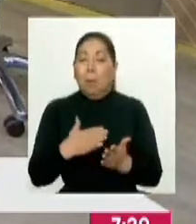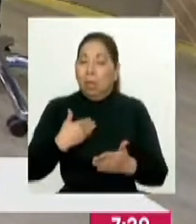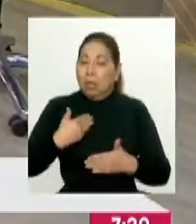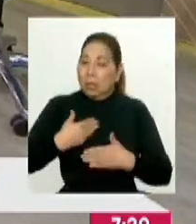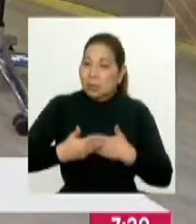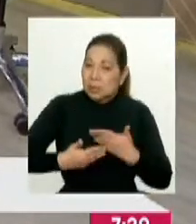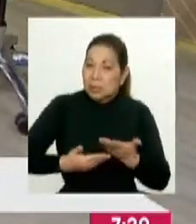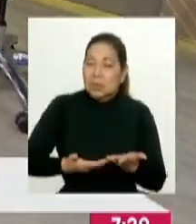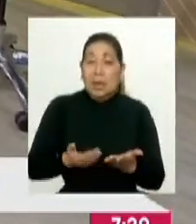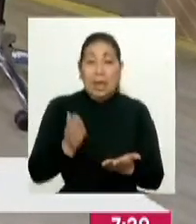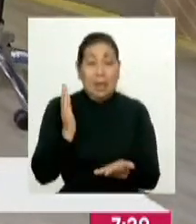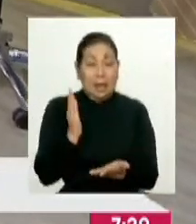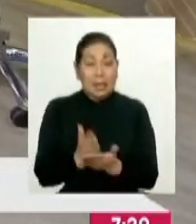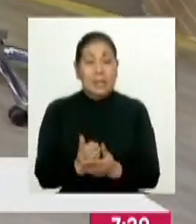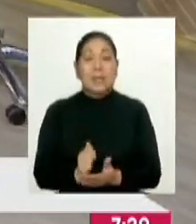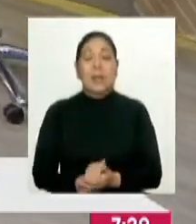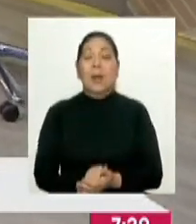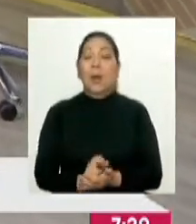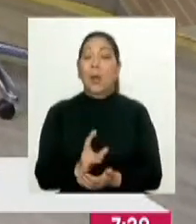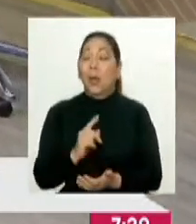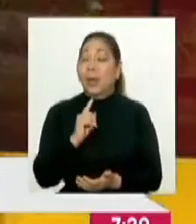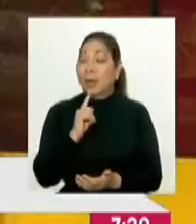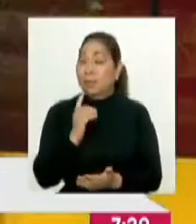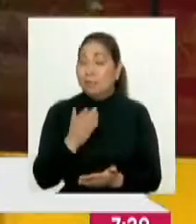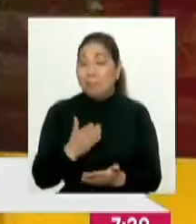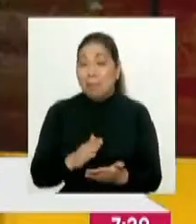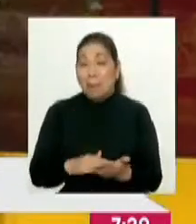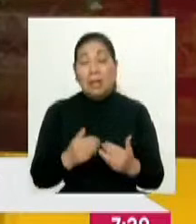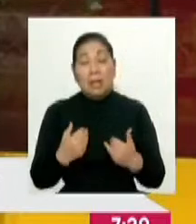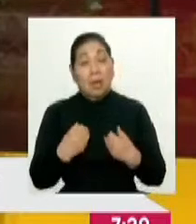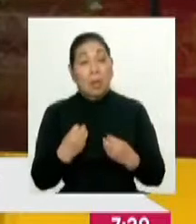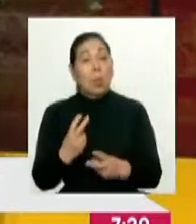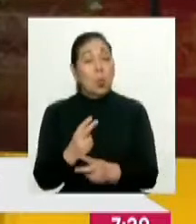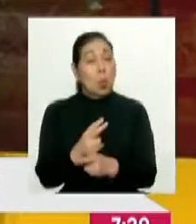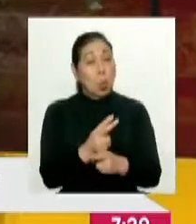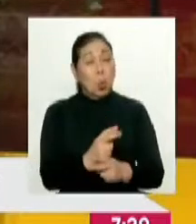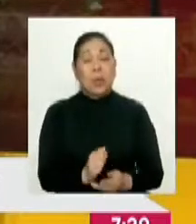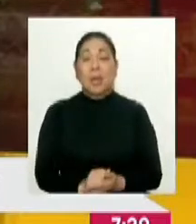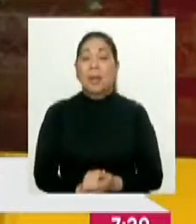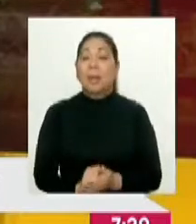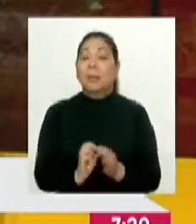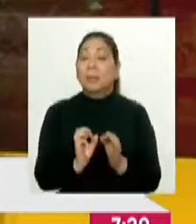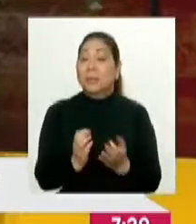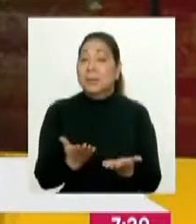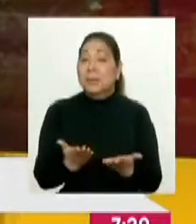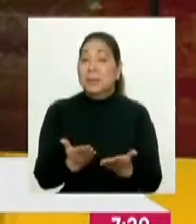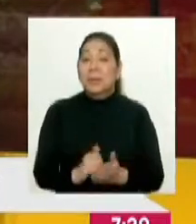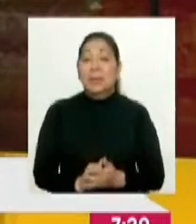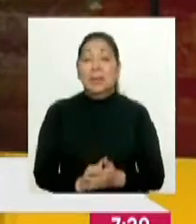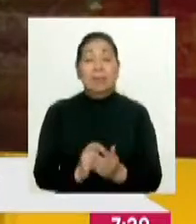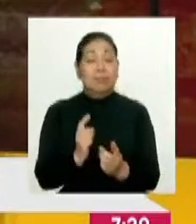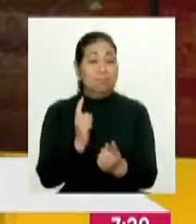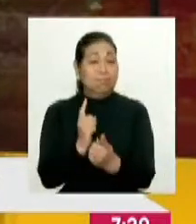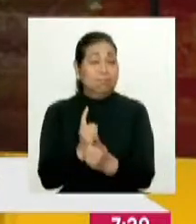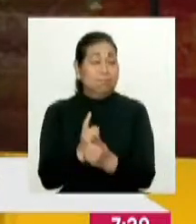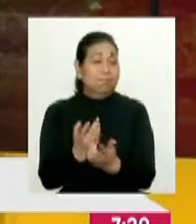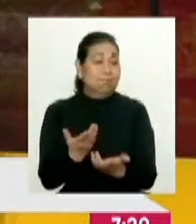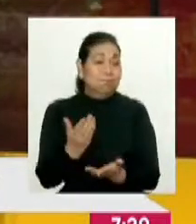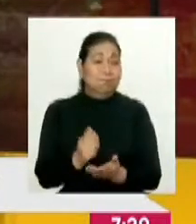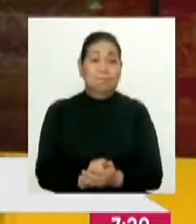generar una sanción. Es decir, si no se llenan bien los formatos, hay que tener mucho cuidado. Y por eso, por cierto, Katiuska, esta entrevista va a ser